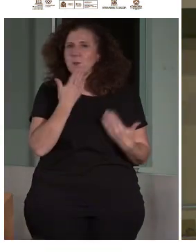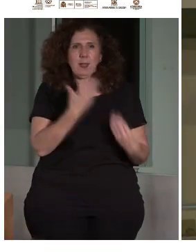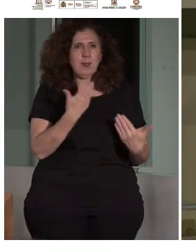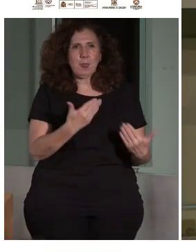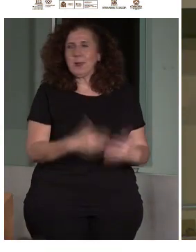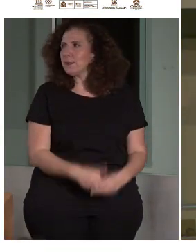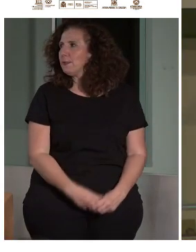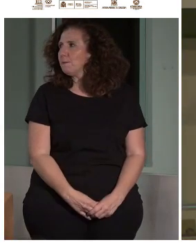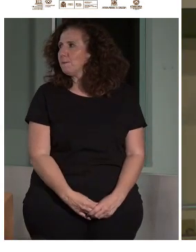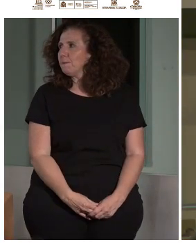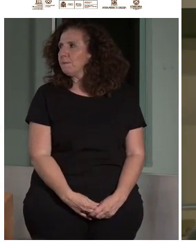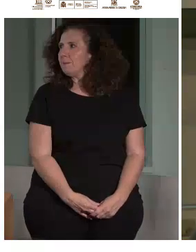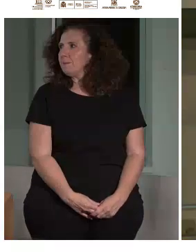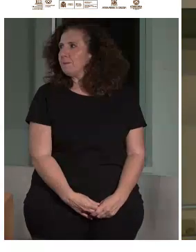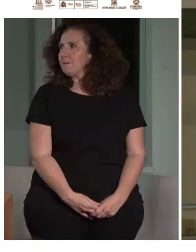Aplausos.